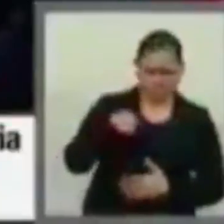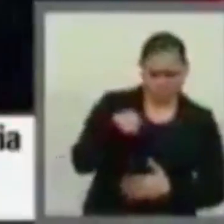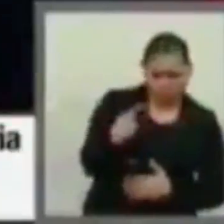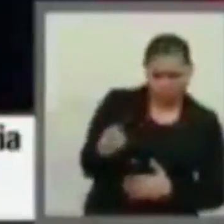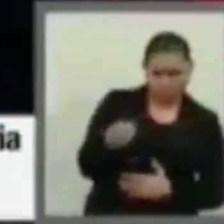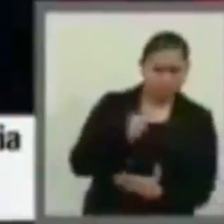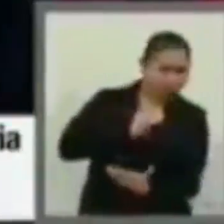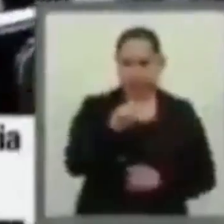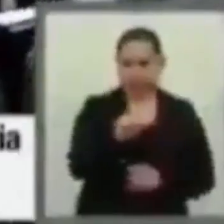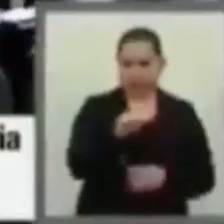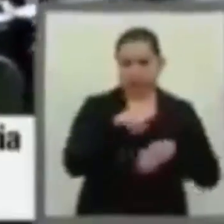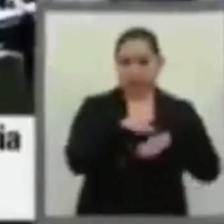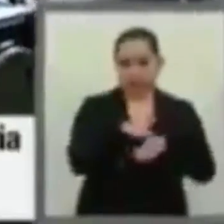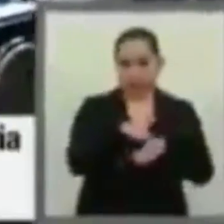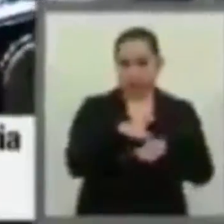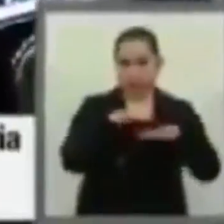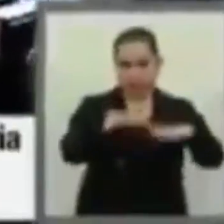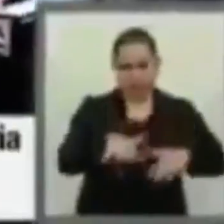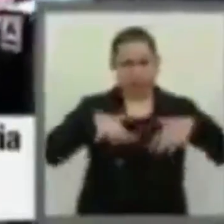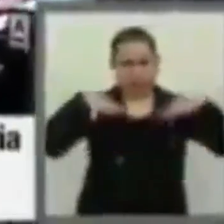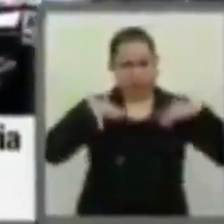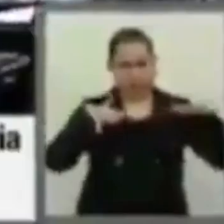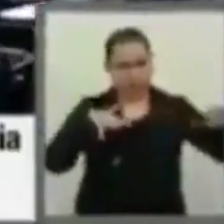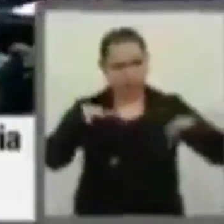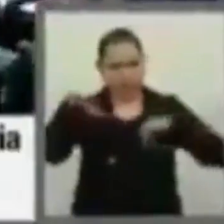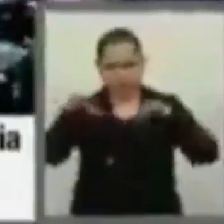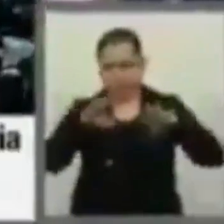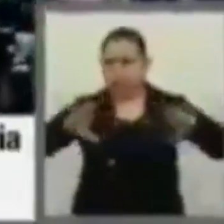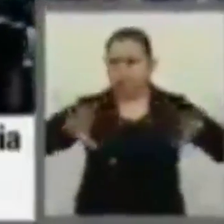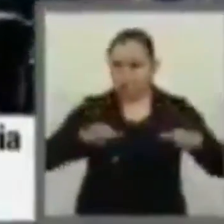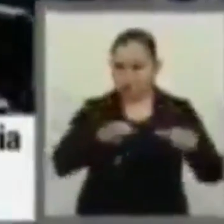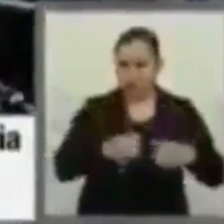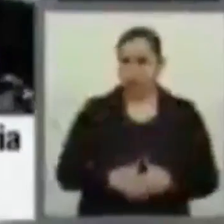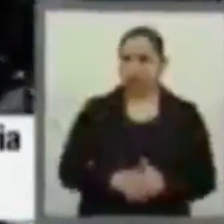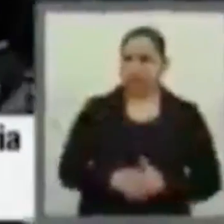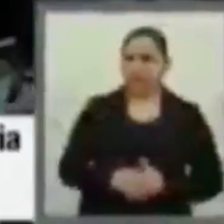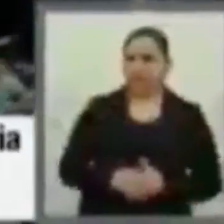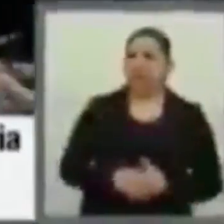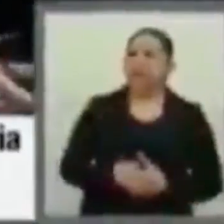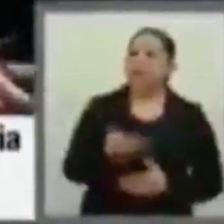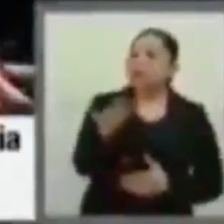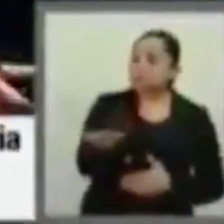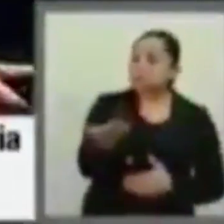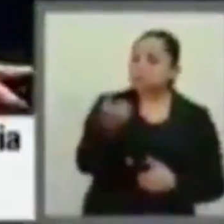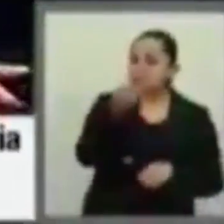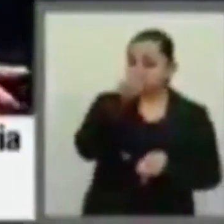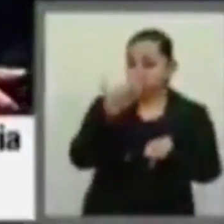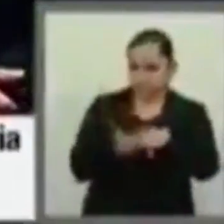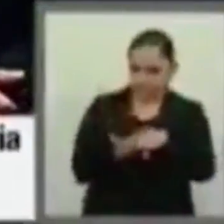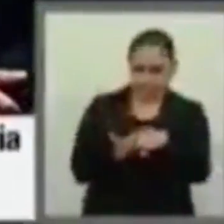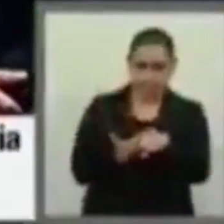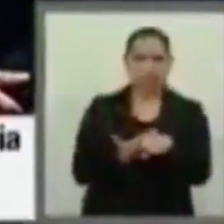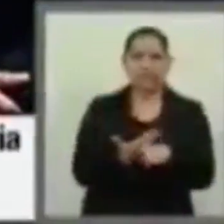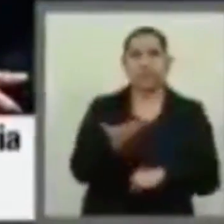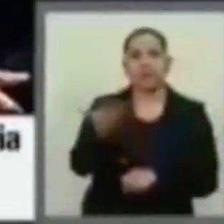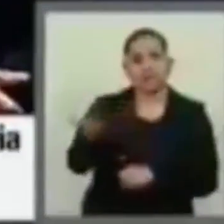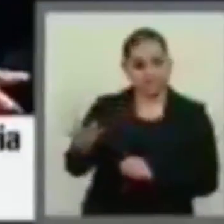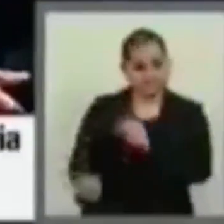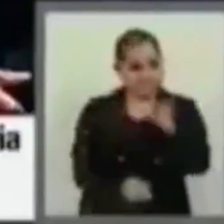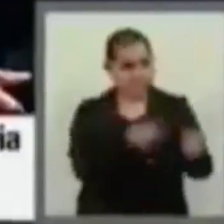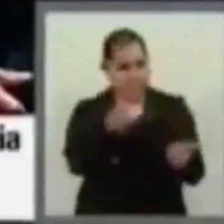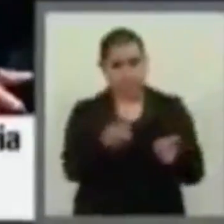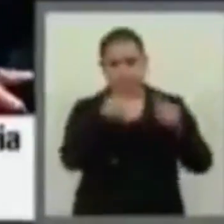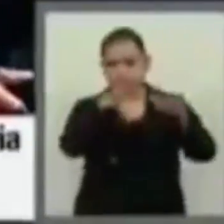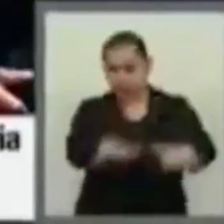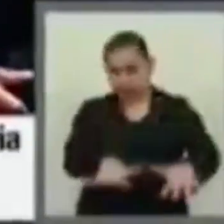Peña Nieto. Todo inició cuando el diputado federal Santiago González Soto, del PT, le preguntó a Muñoz Ledo en calidad de que